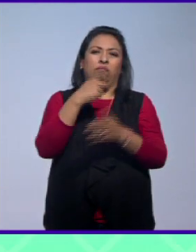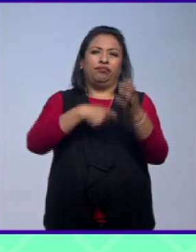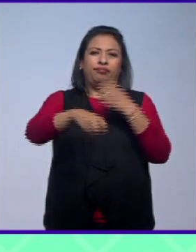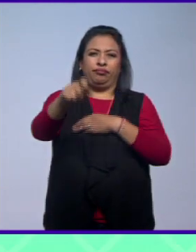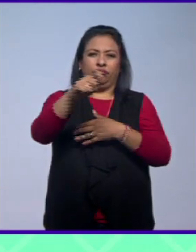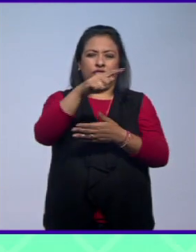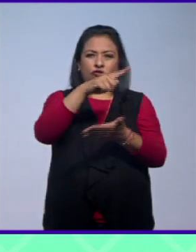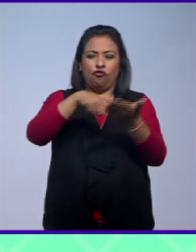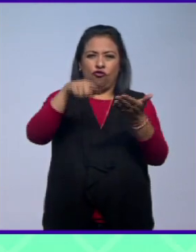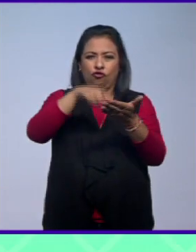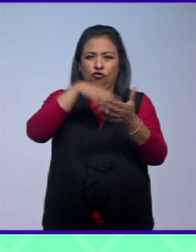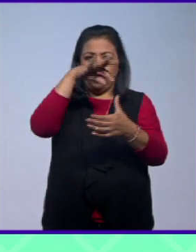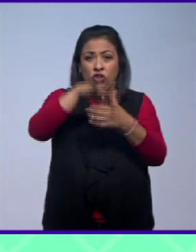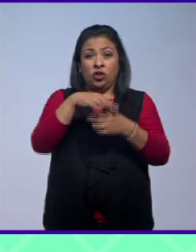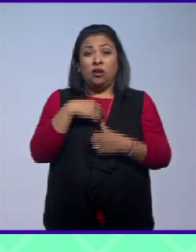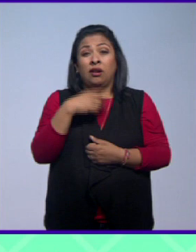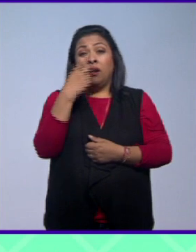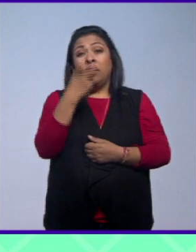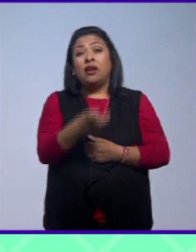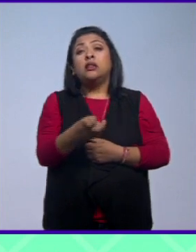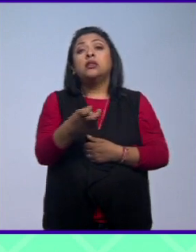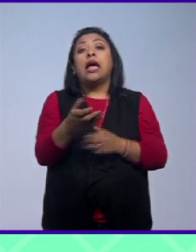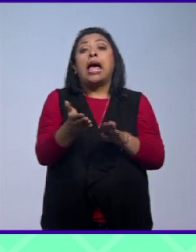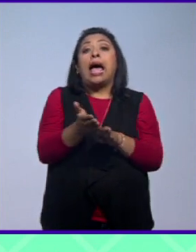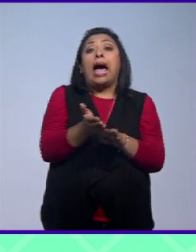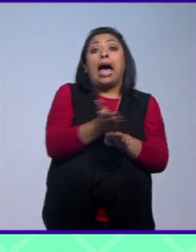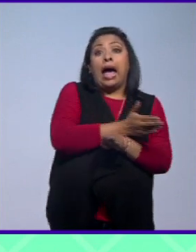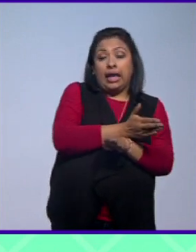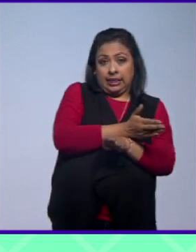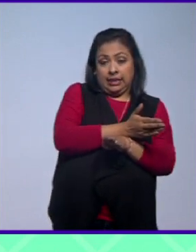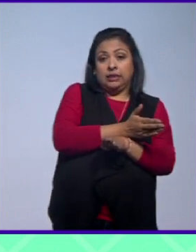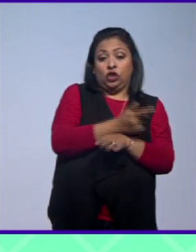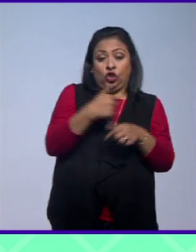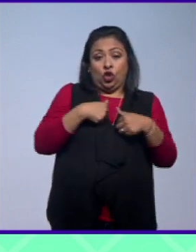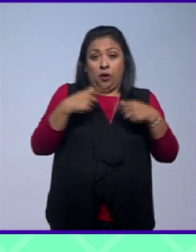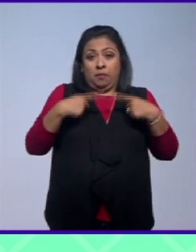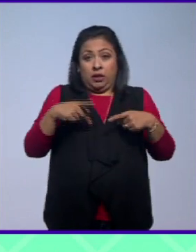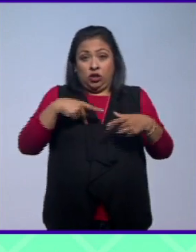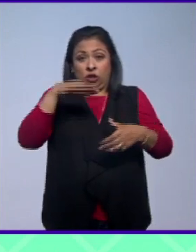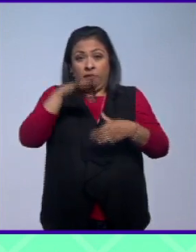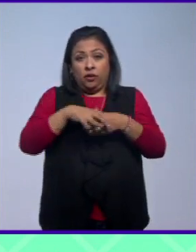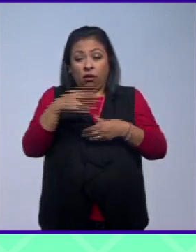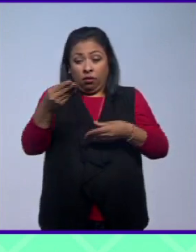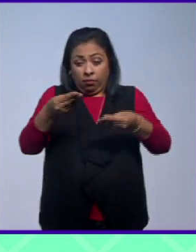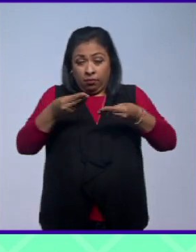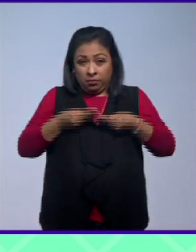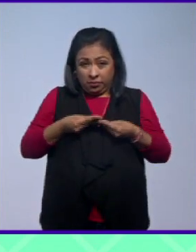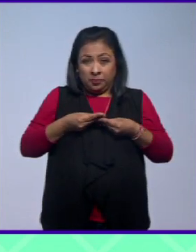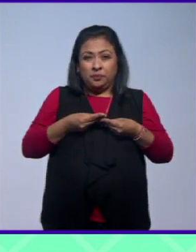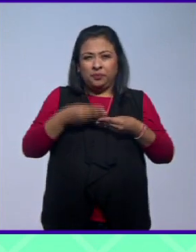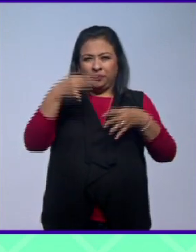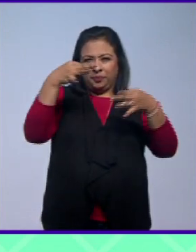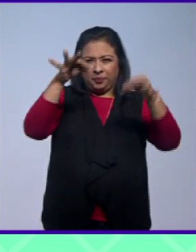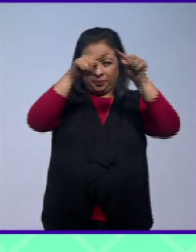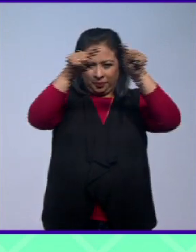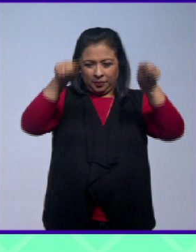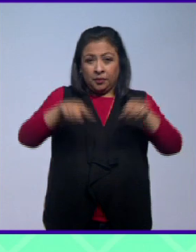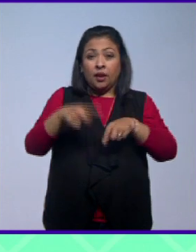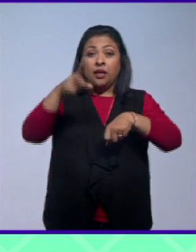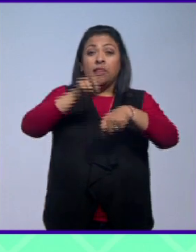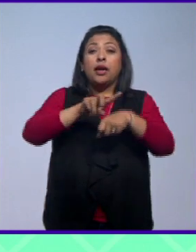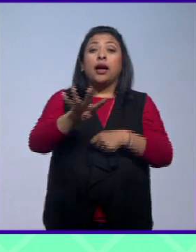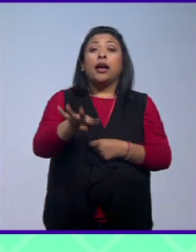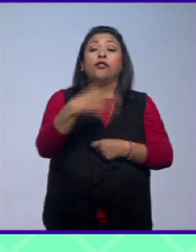modalidad de votación tenemos que es un voto anticipado el votante comenzó a recibir sus boletas el